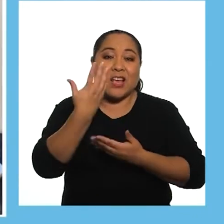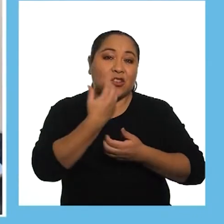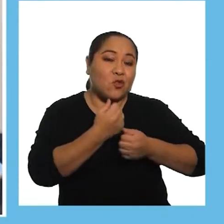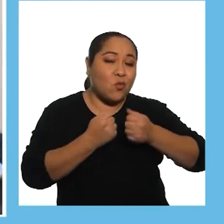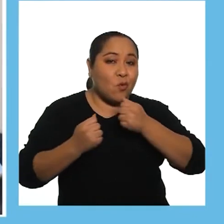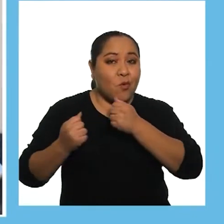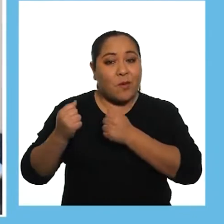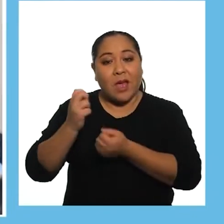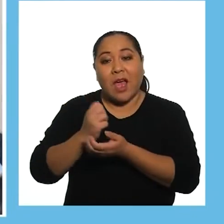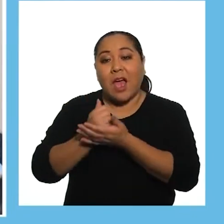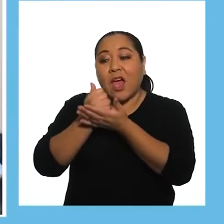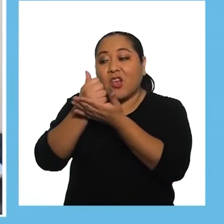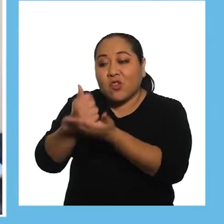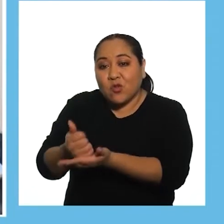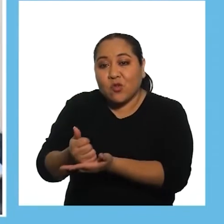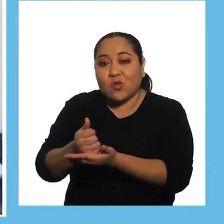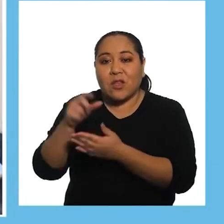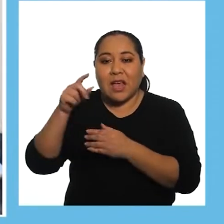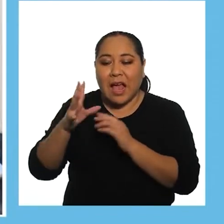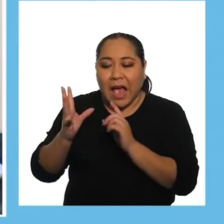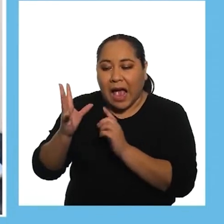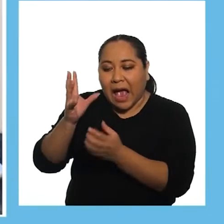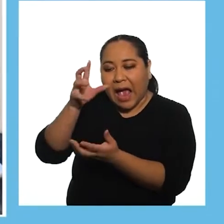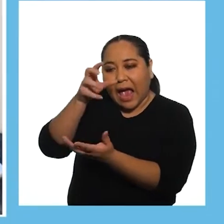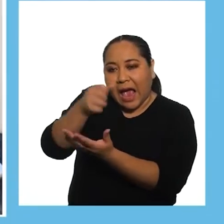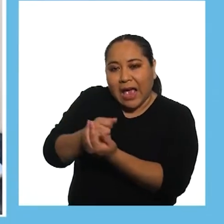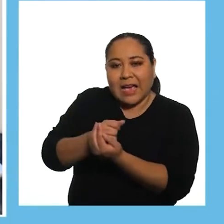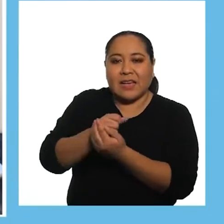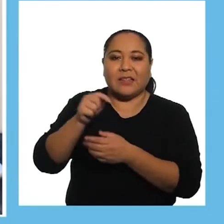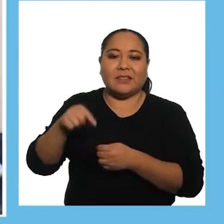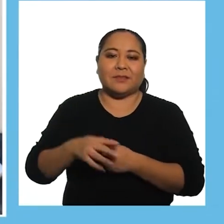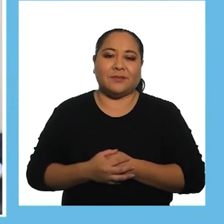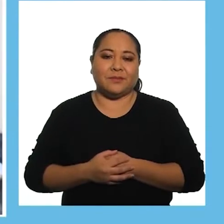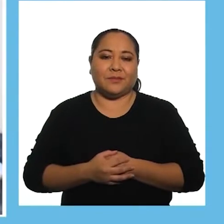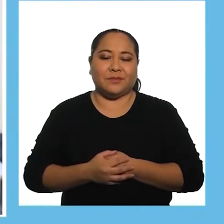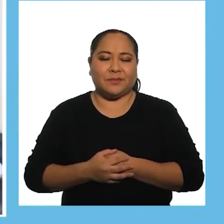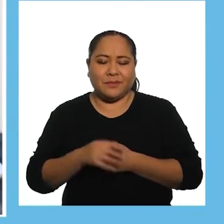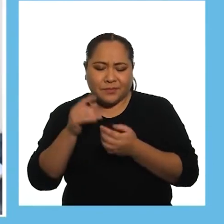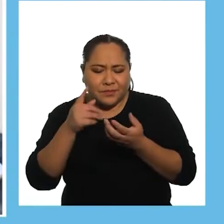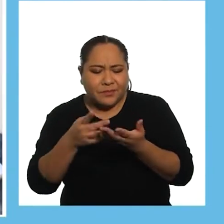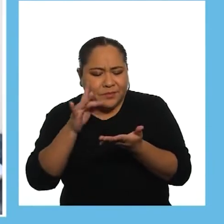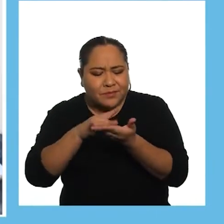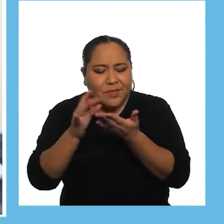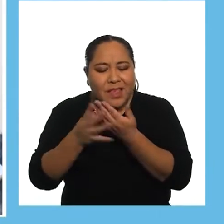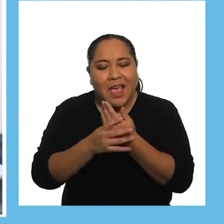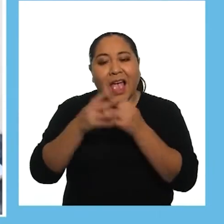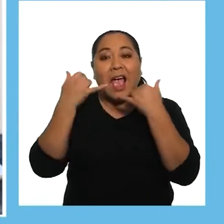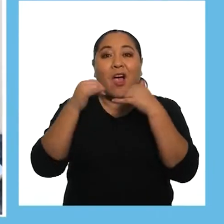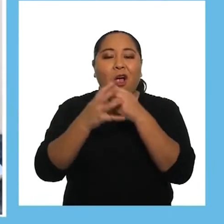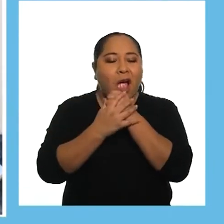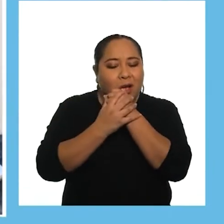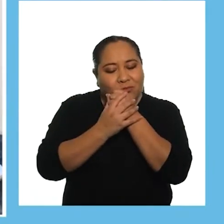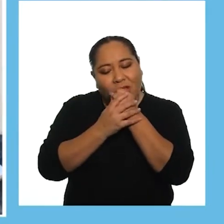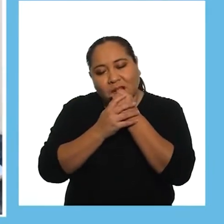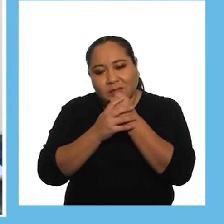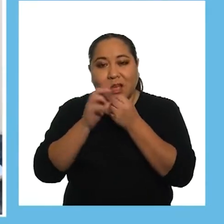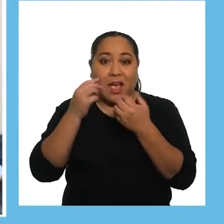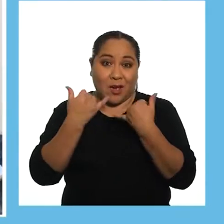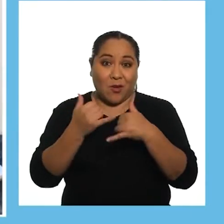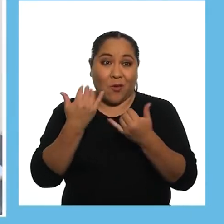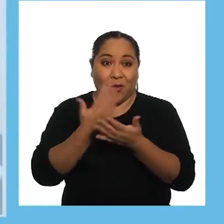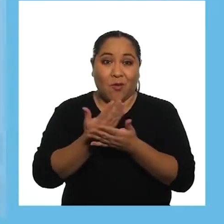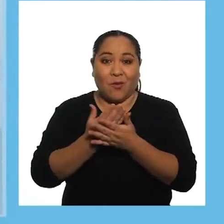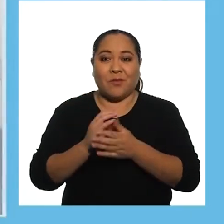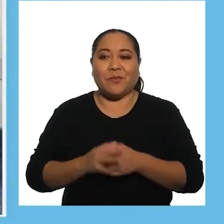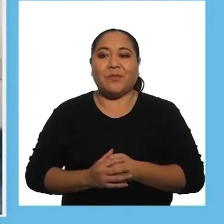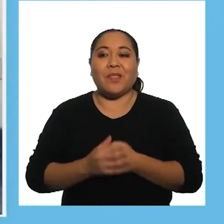movimientos y ayúdala o ayúdalo a sujetar el sonajero, a explorarlo y a jugar con él